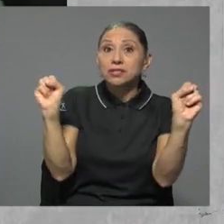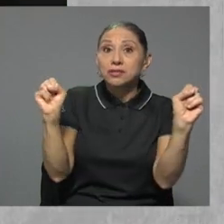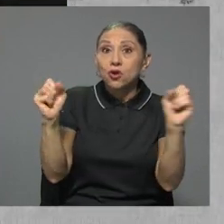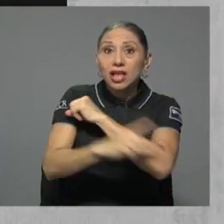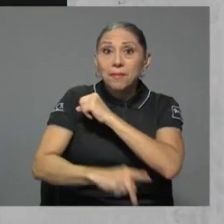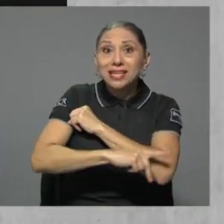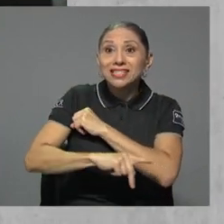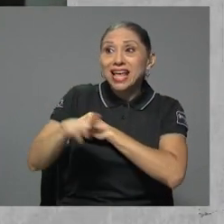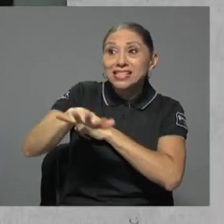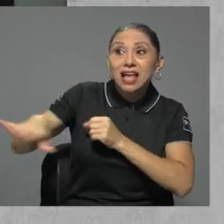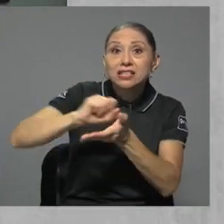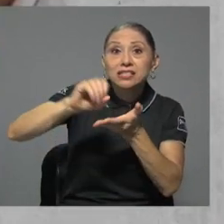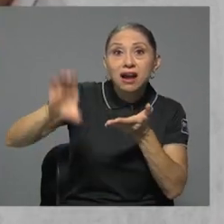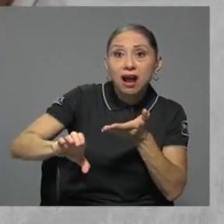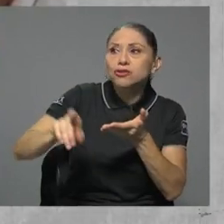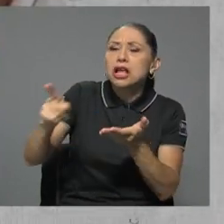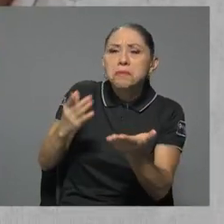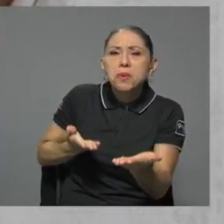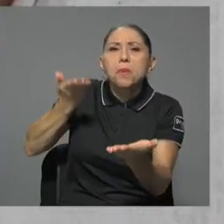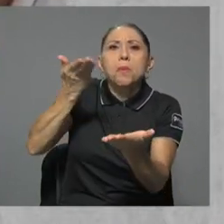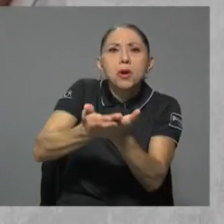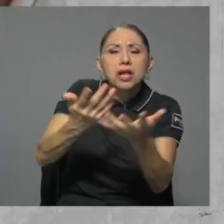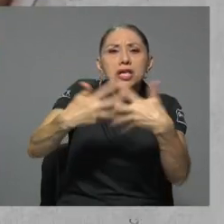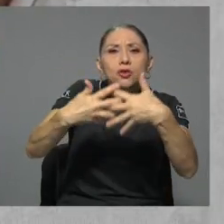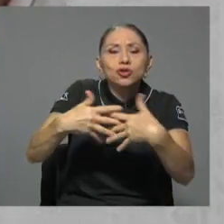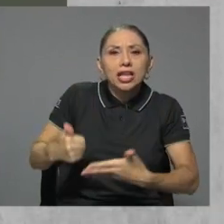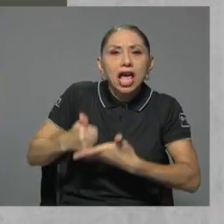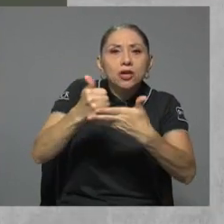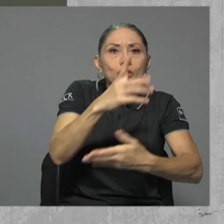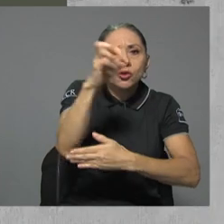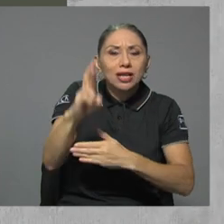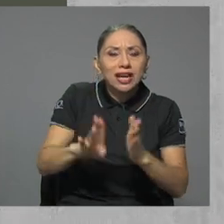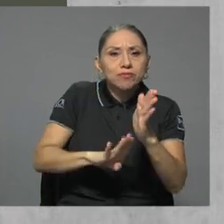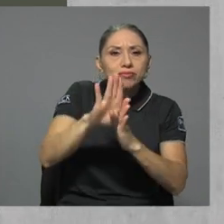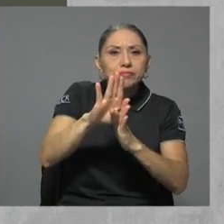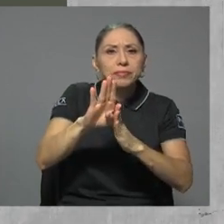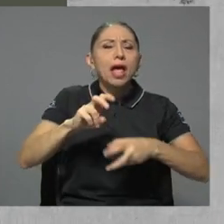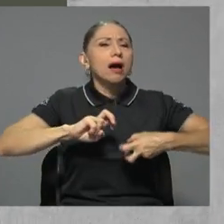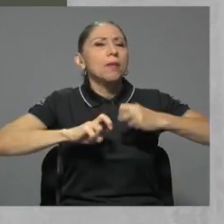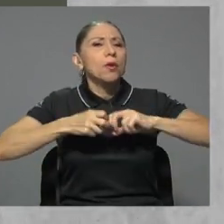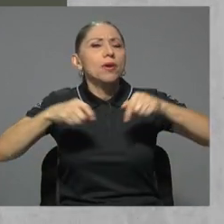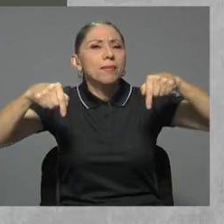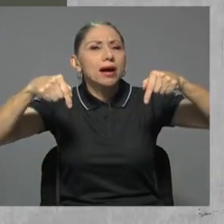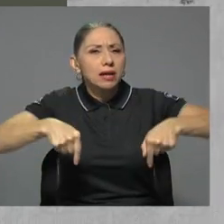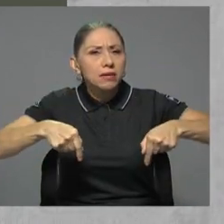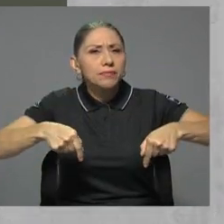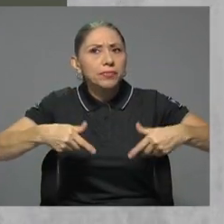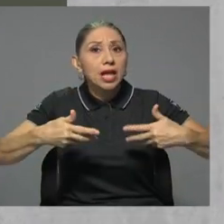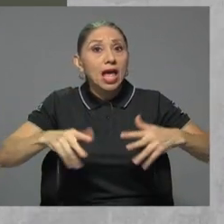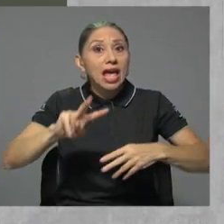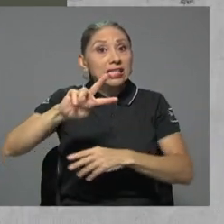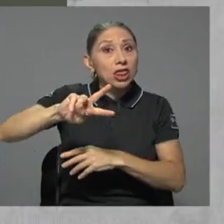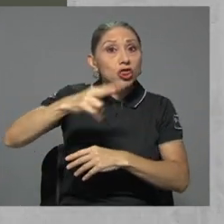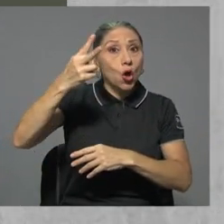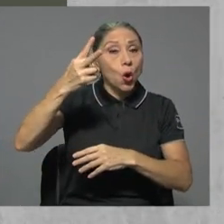San Carlos, por lo que propone una industria que ayude a Costa Rica a salir adelante. El problema aquí es de doble